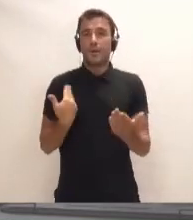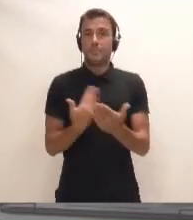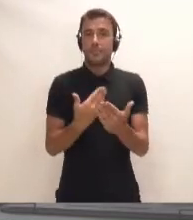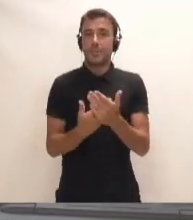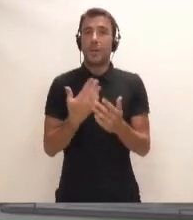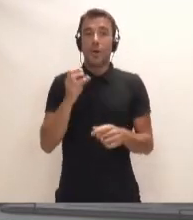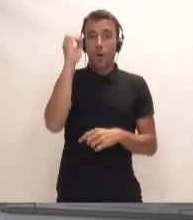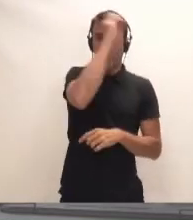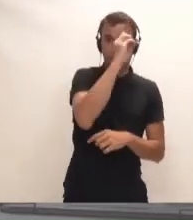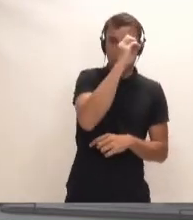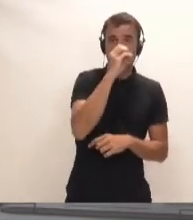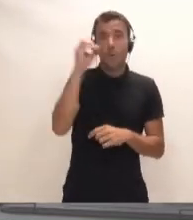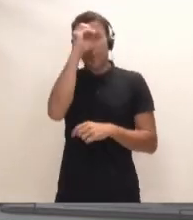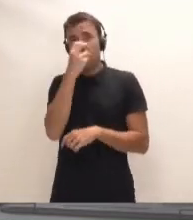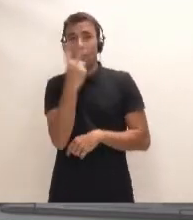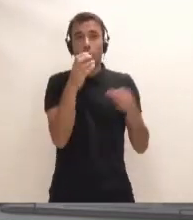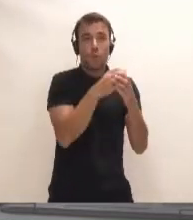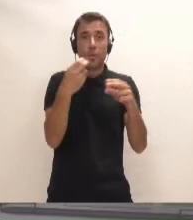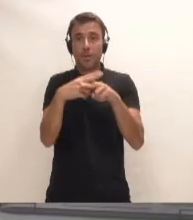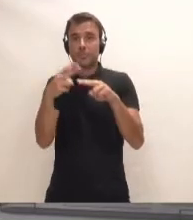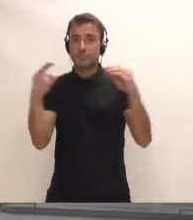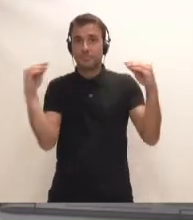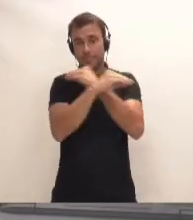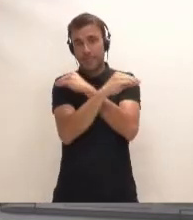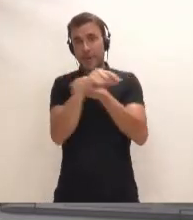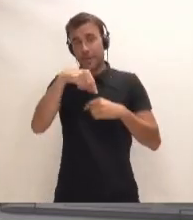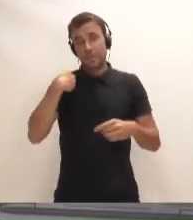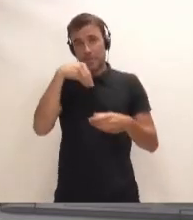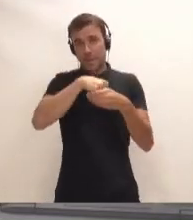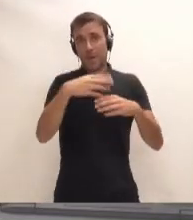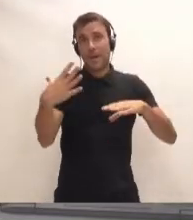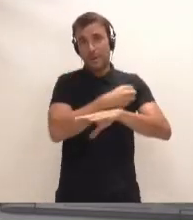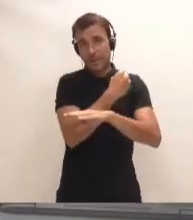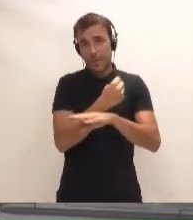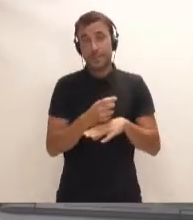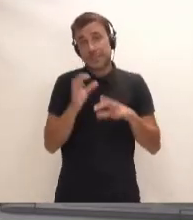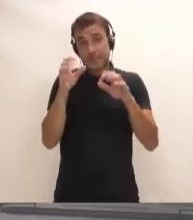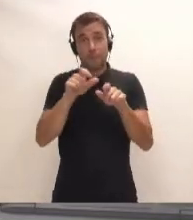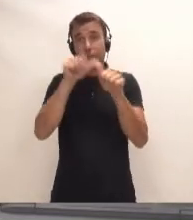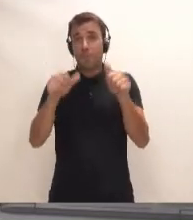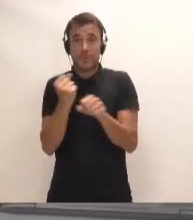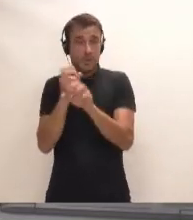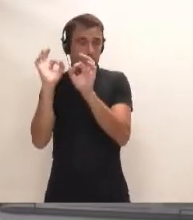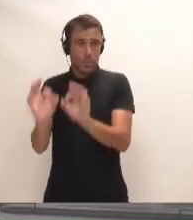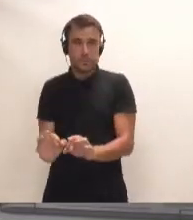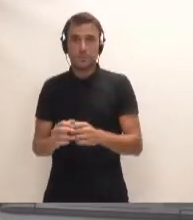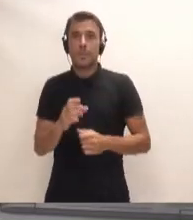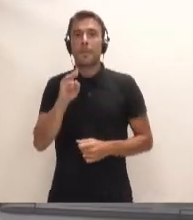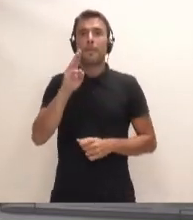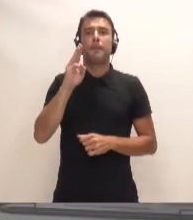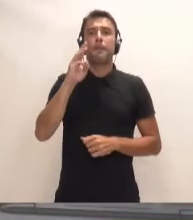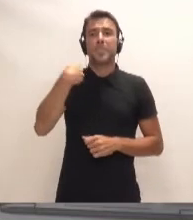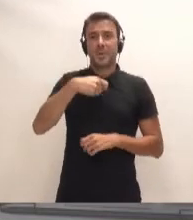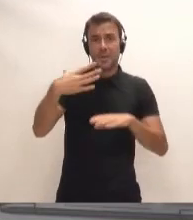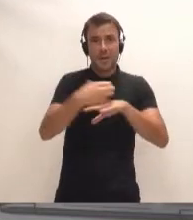coincidencia de criterio entre dos formaciones distintas de este cabildo. Como ya ven, chiquita novedad. La posición de Pedro Martín, la